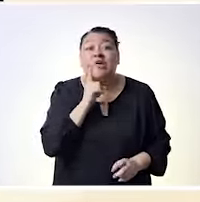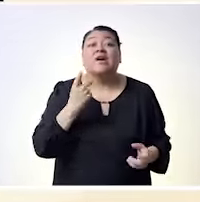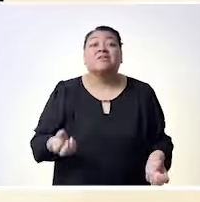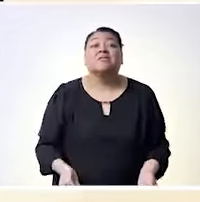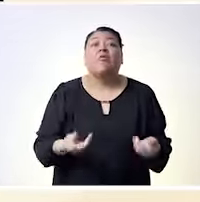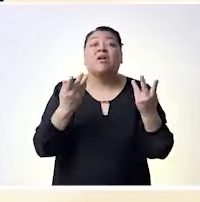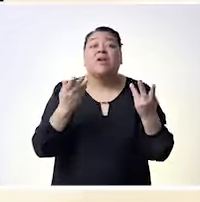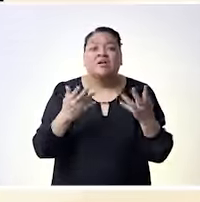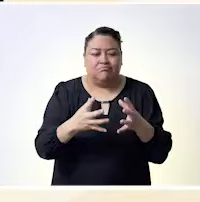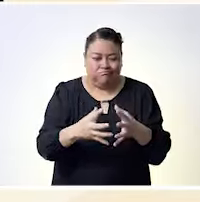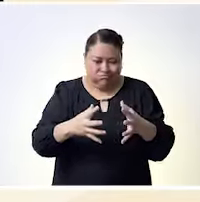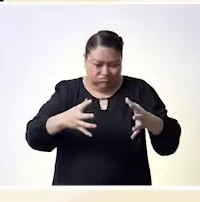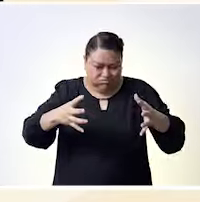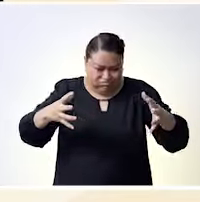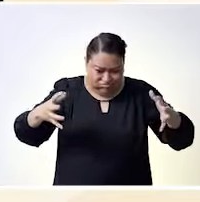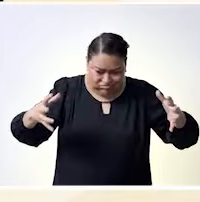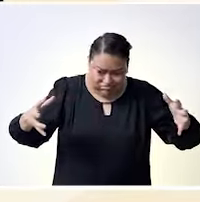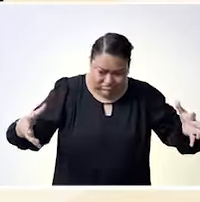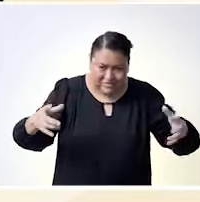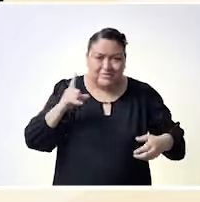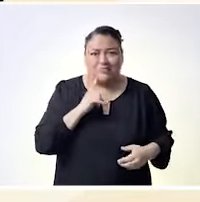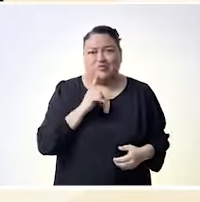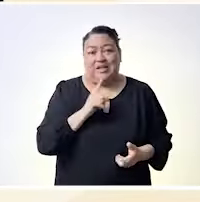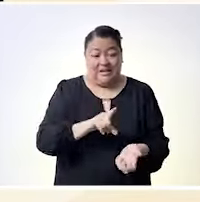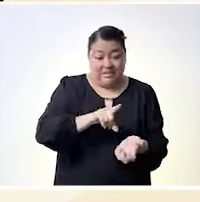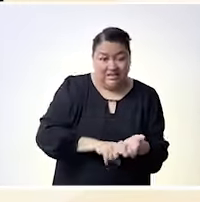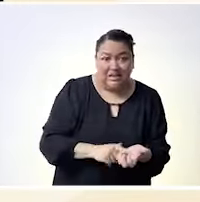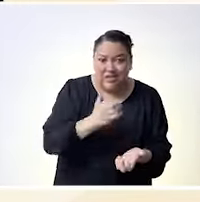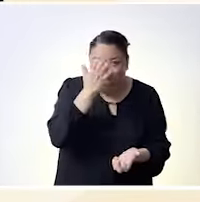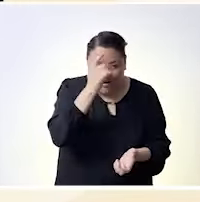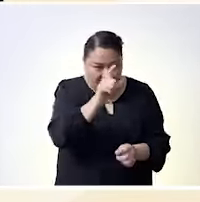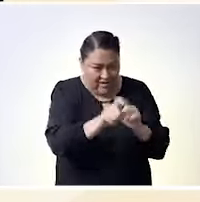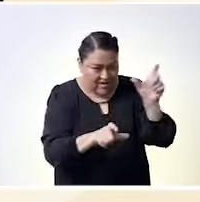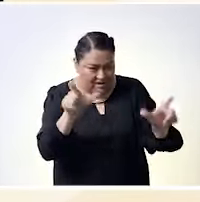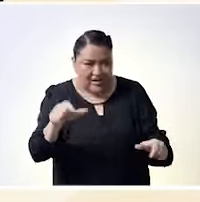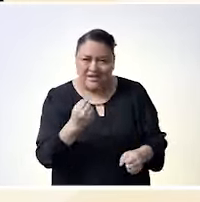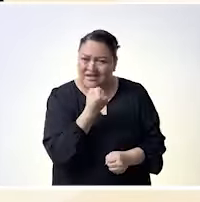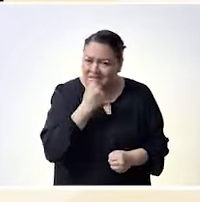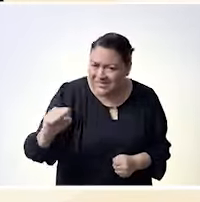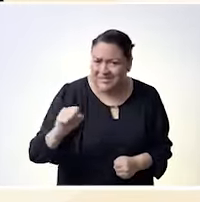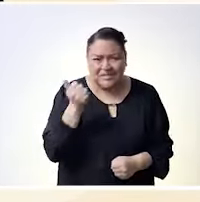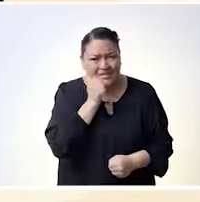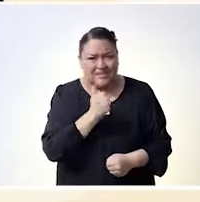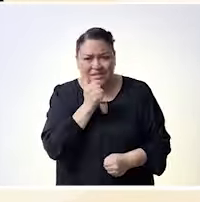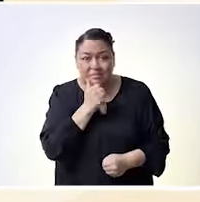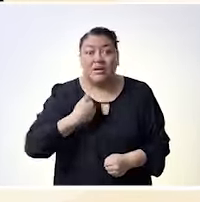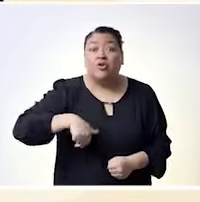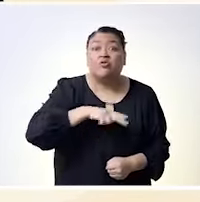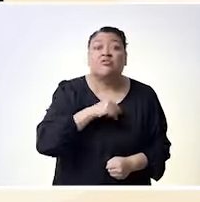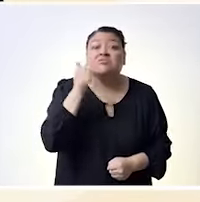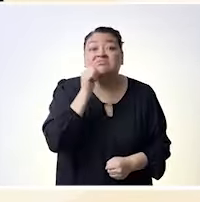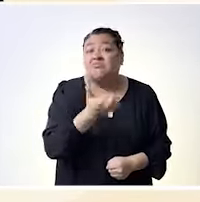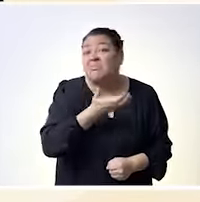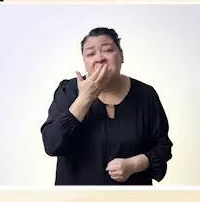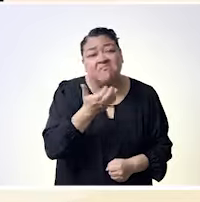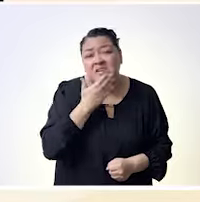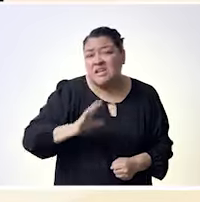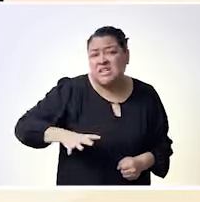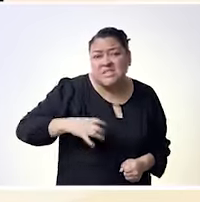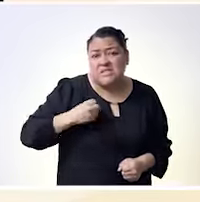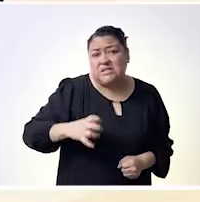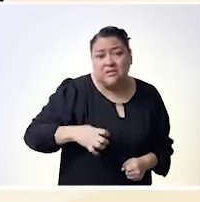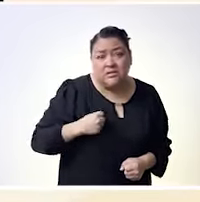irlo rompiendo y así colaborando con todos aquellos varones o personas diversas que quieren participar en este